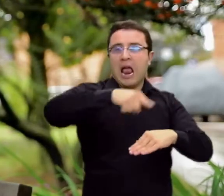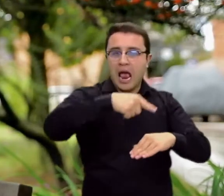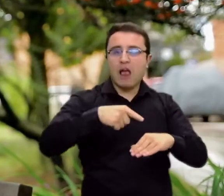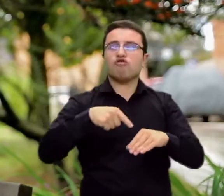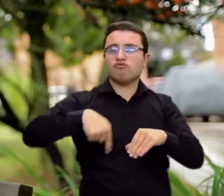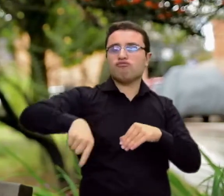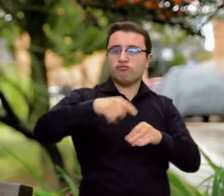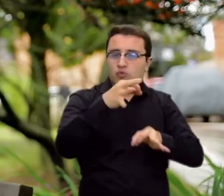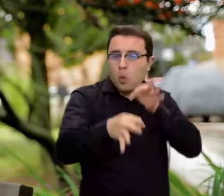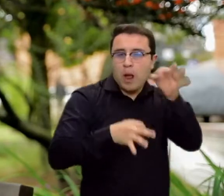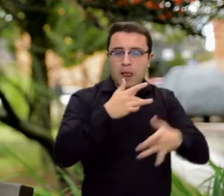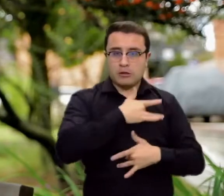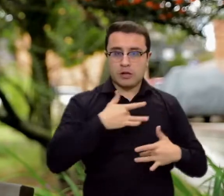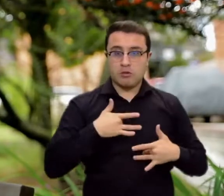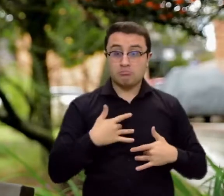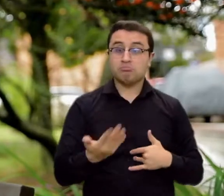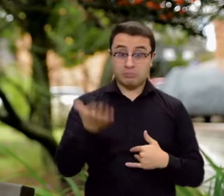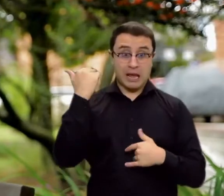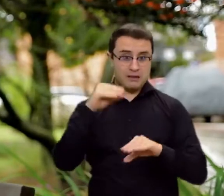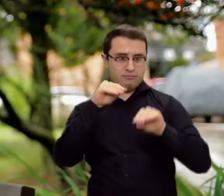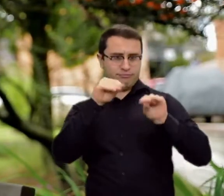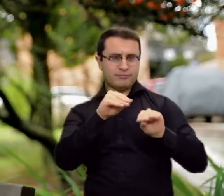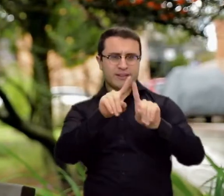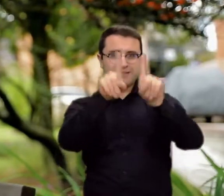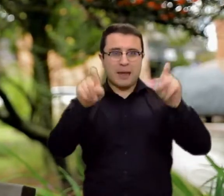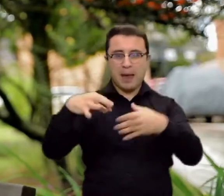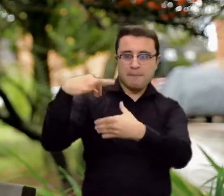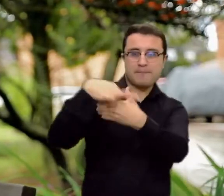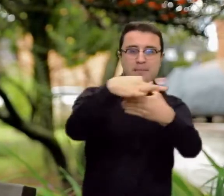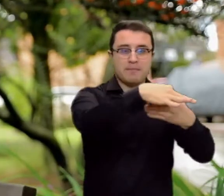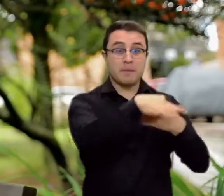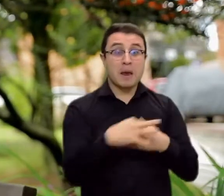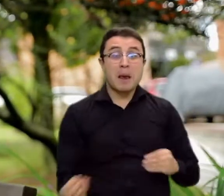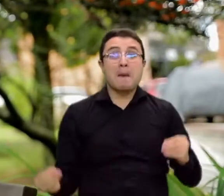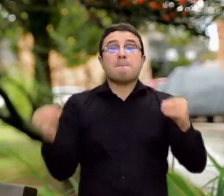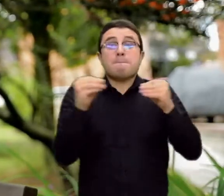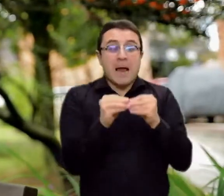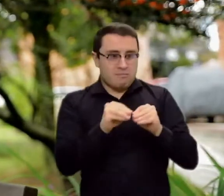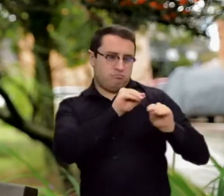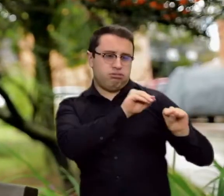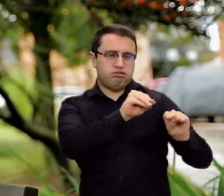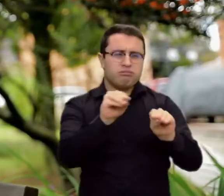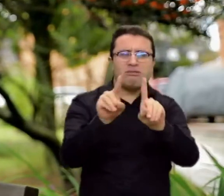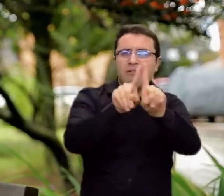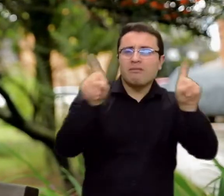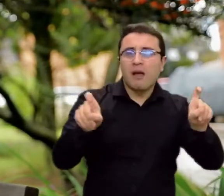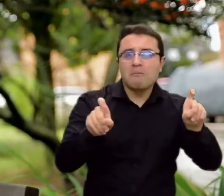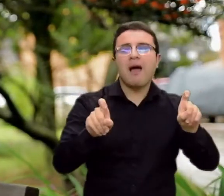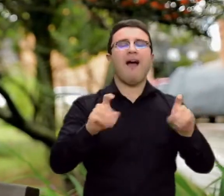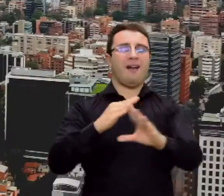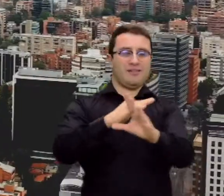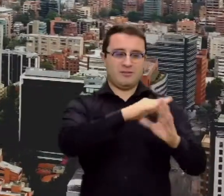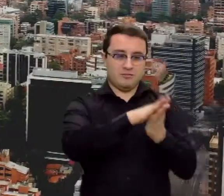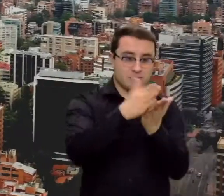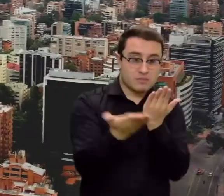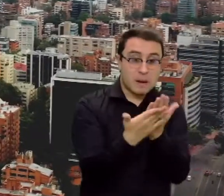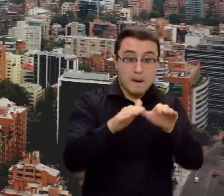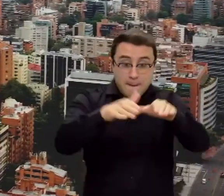electorales, pero además en materia de bioseguridad. Cada mesa tendrá elementos de bioprotección.